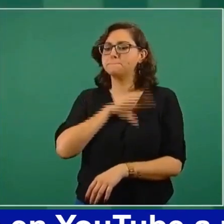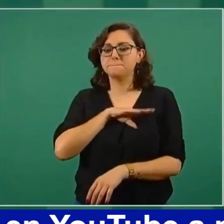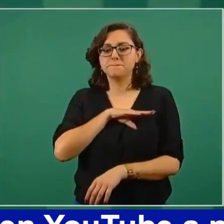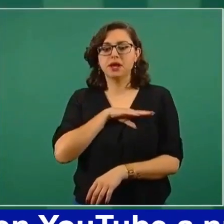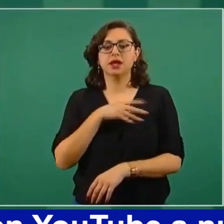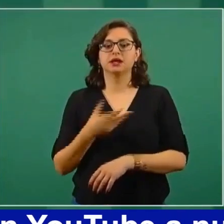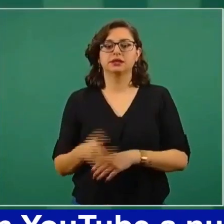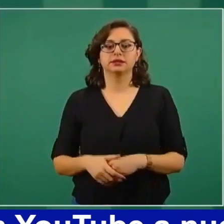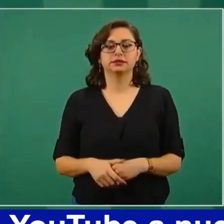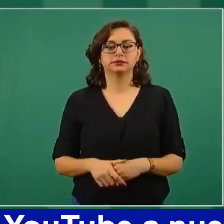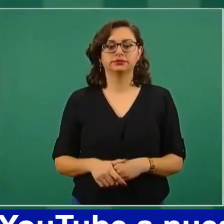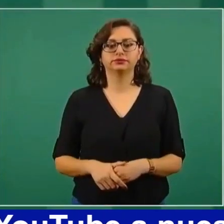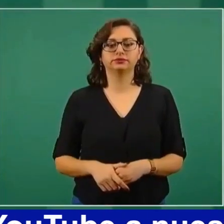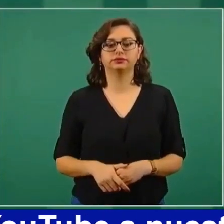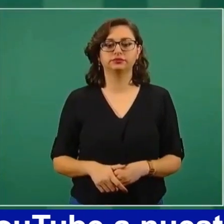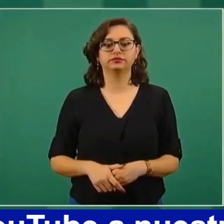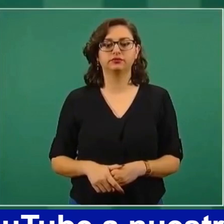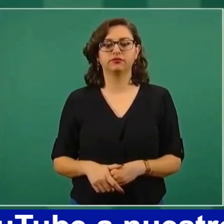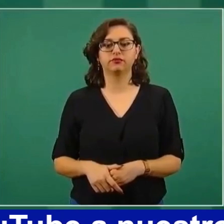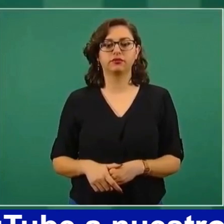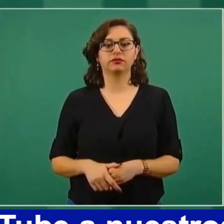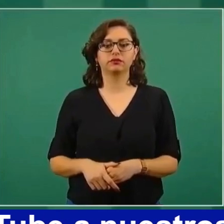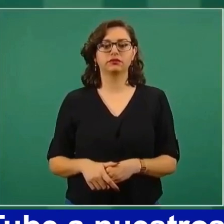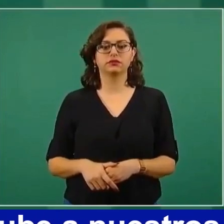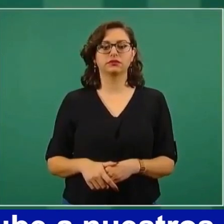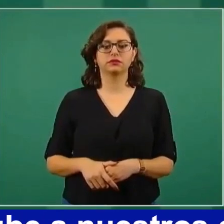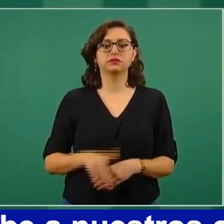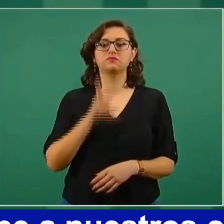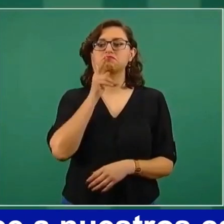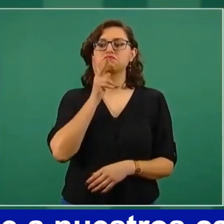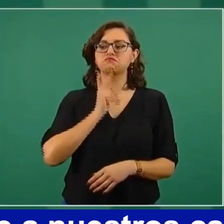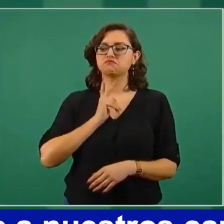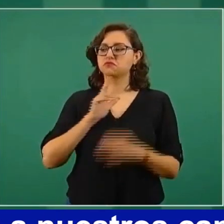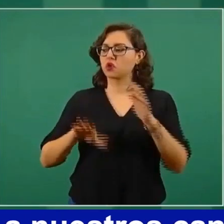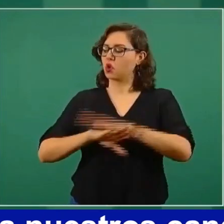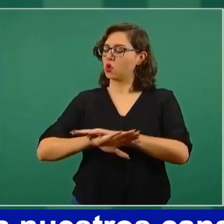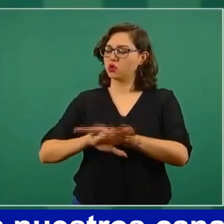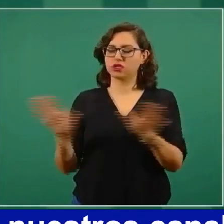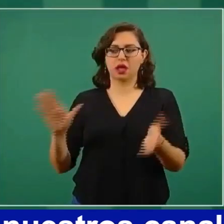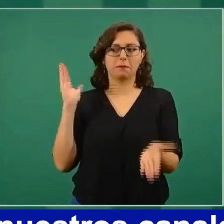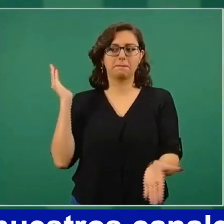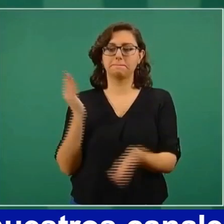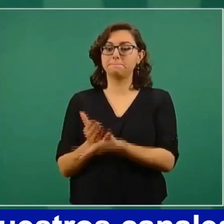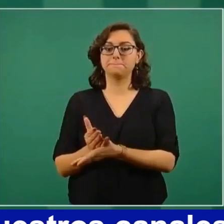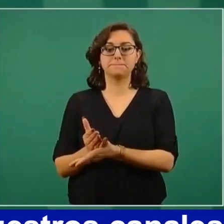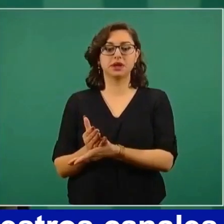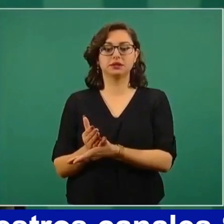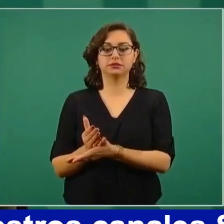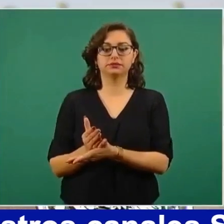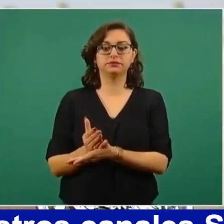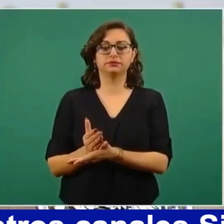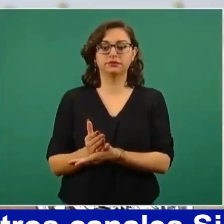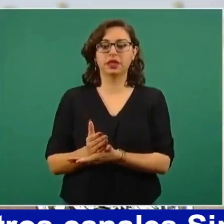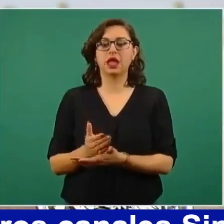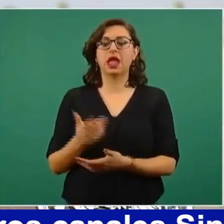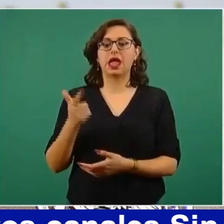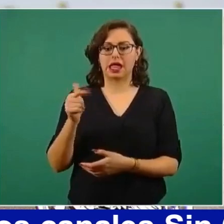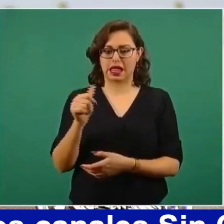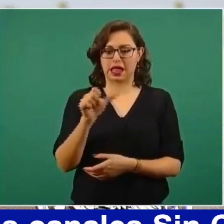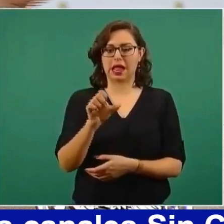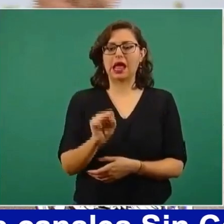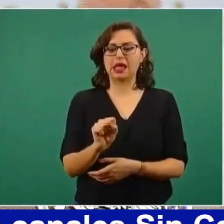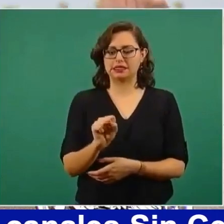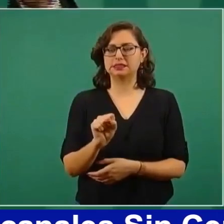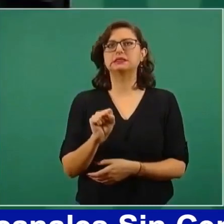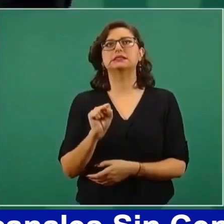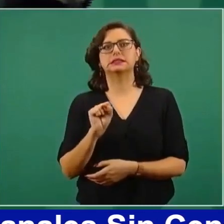se sabía, se ocultaba. Tuvo que ver con todo el proceso de privatización que se inició